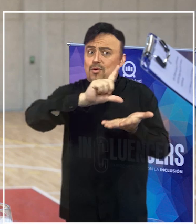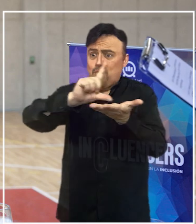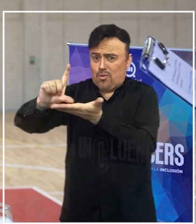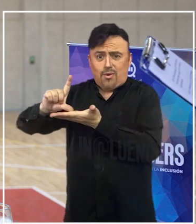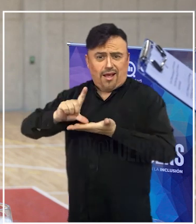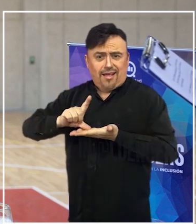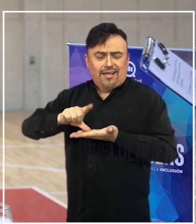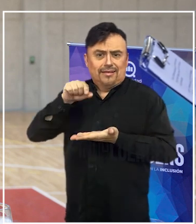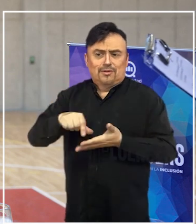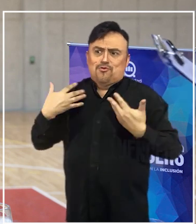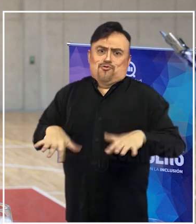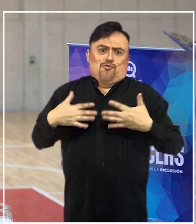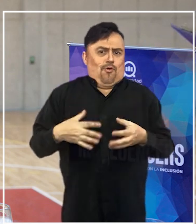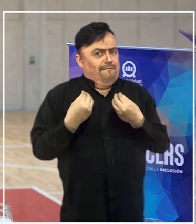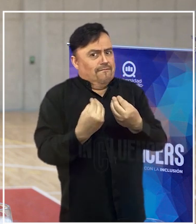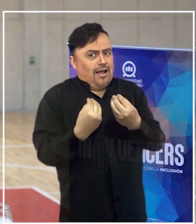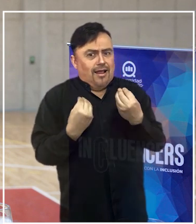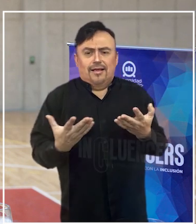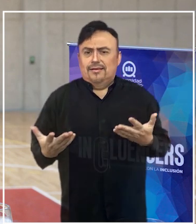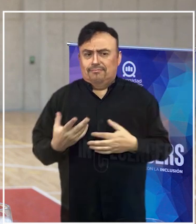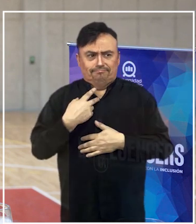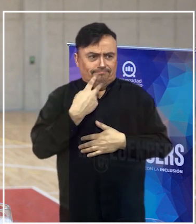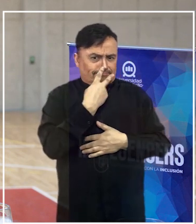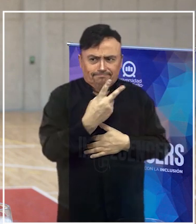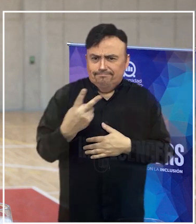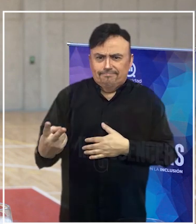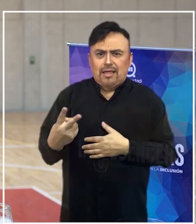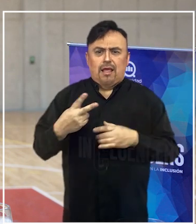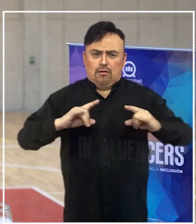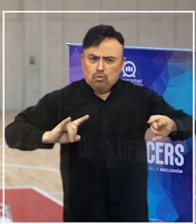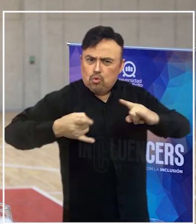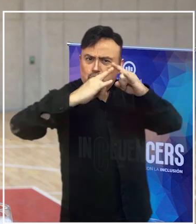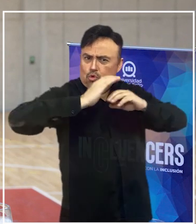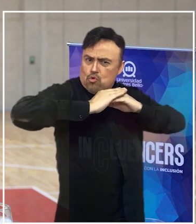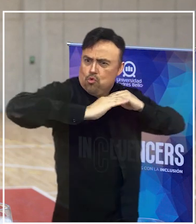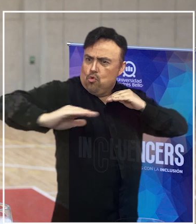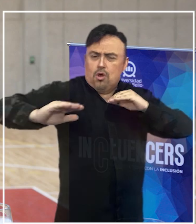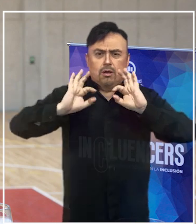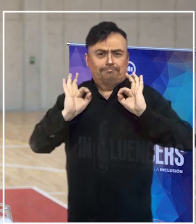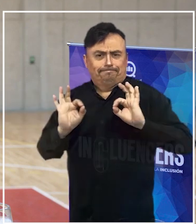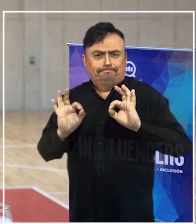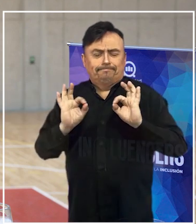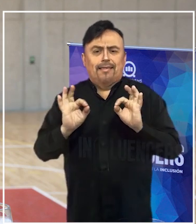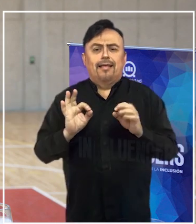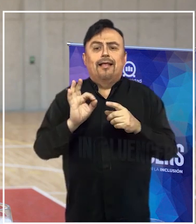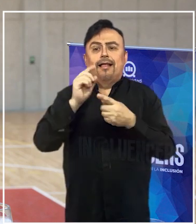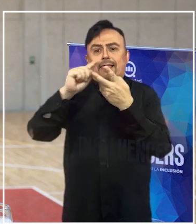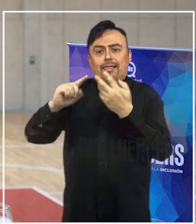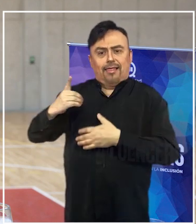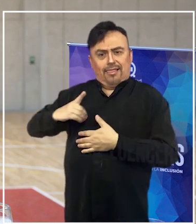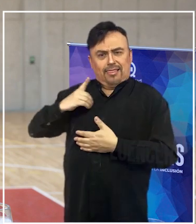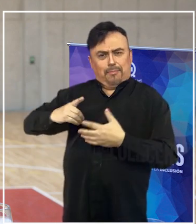extraordinarios desde el punto de vista de la construcción, pero también desde el punto de vista de las variadas disciplinas